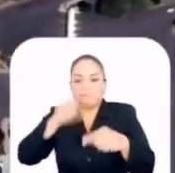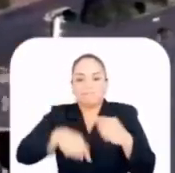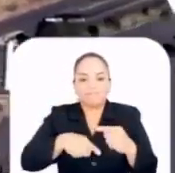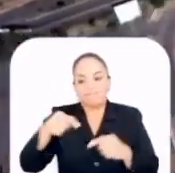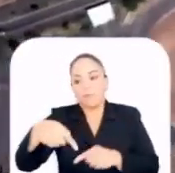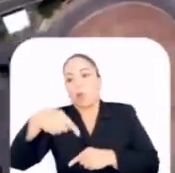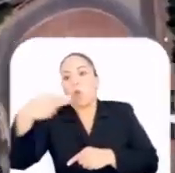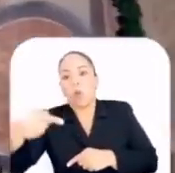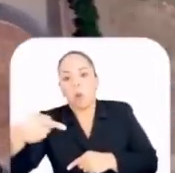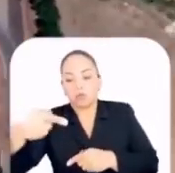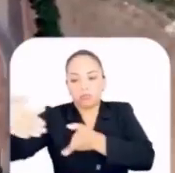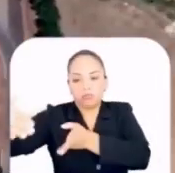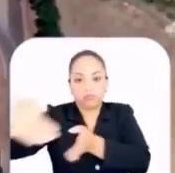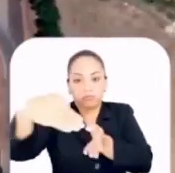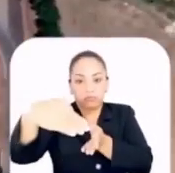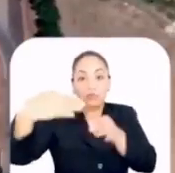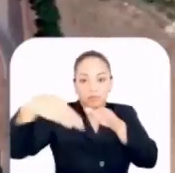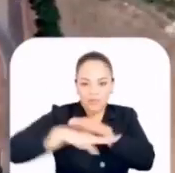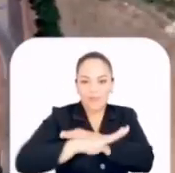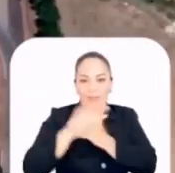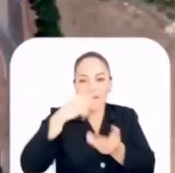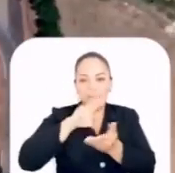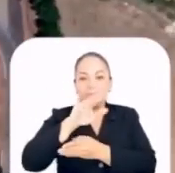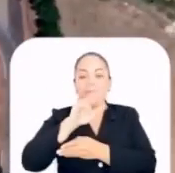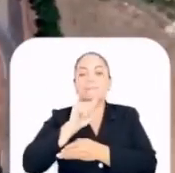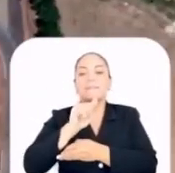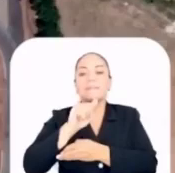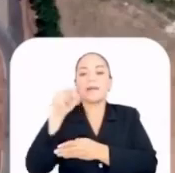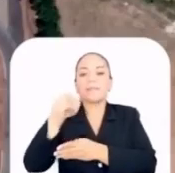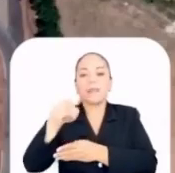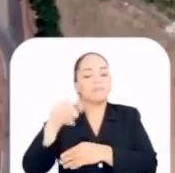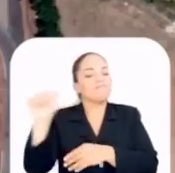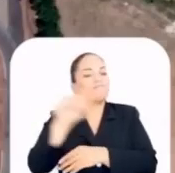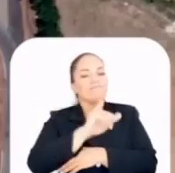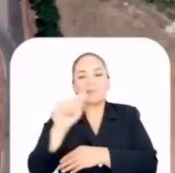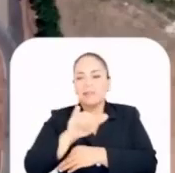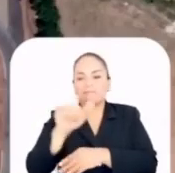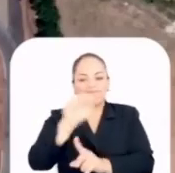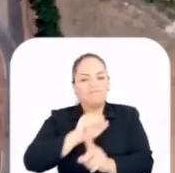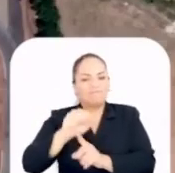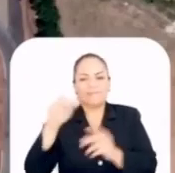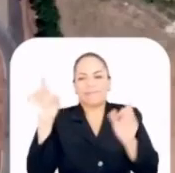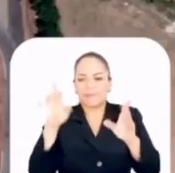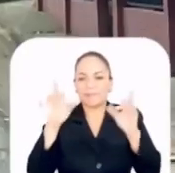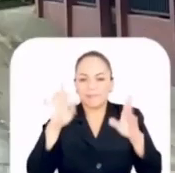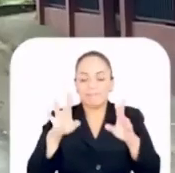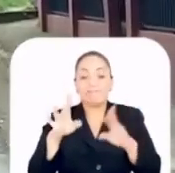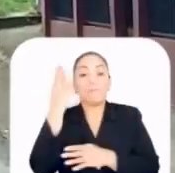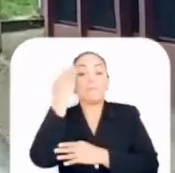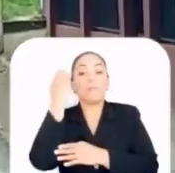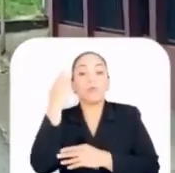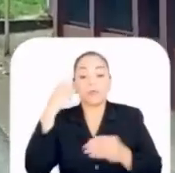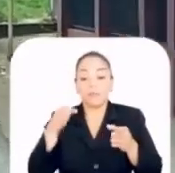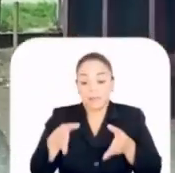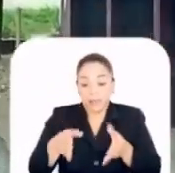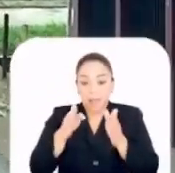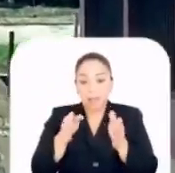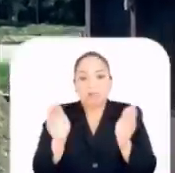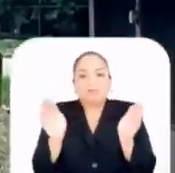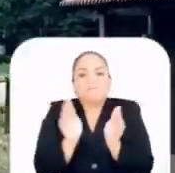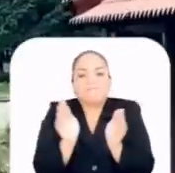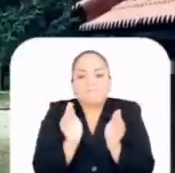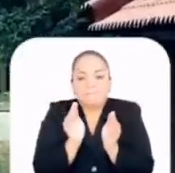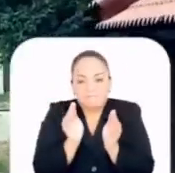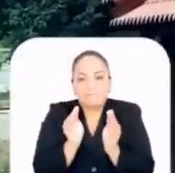Rincón Herrera, otro de los accesos al Parque Viva, acá la situación se agrava, ya que la calle, además de